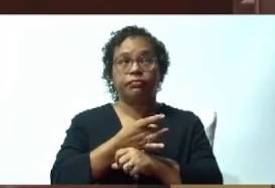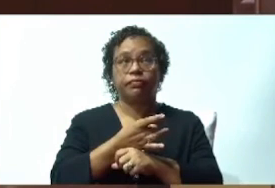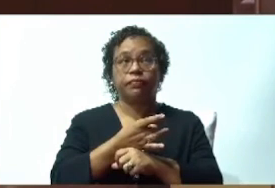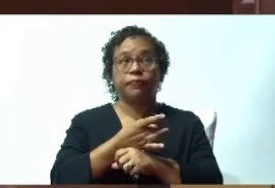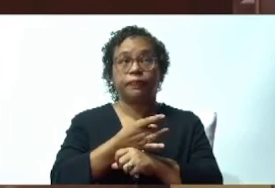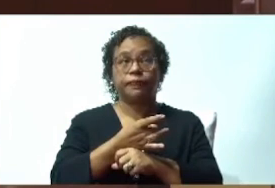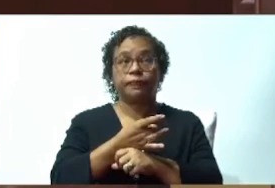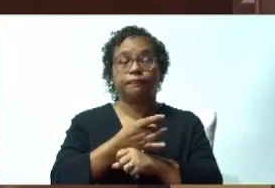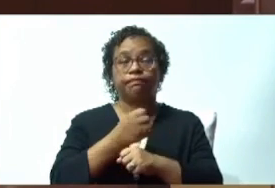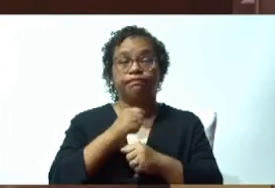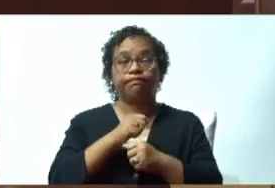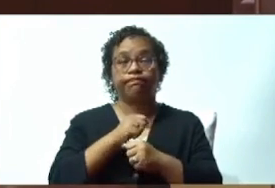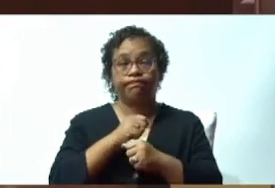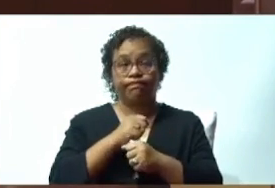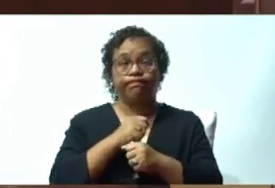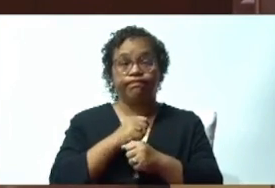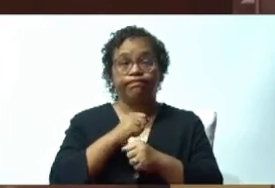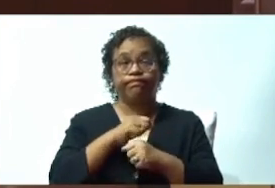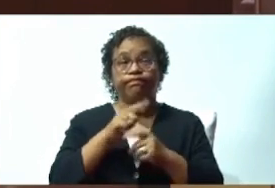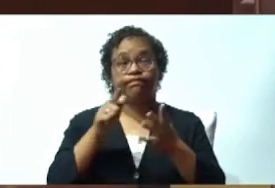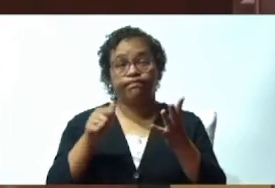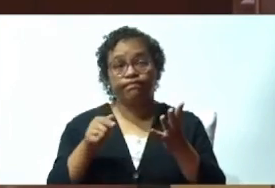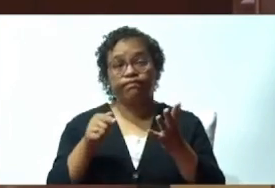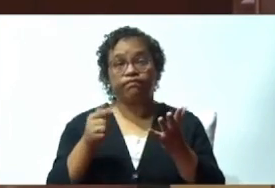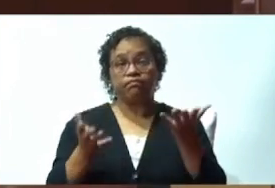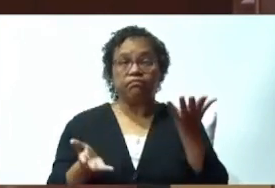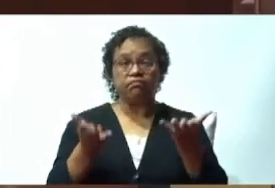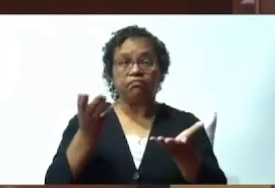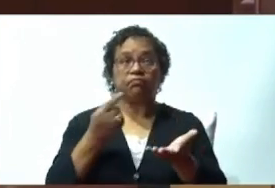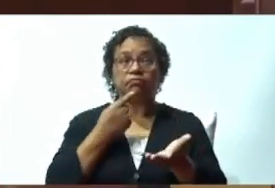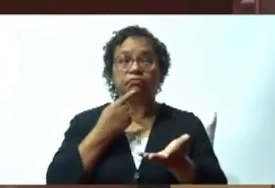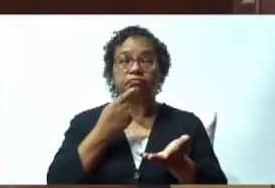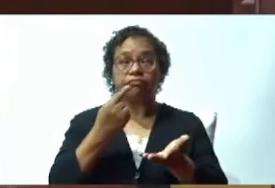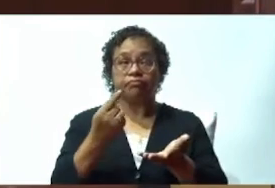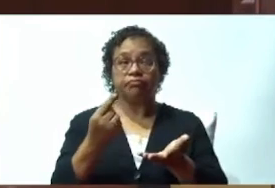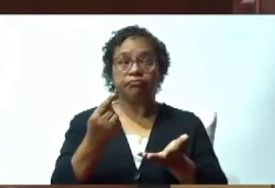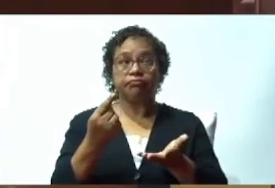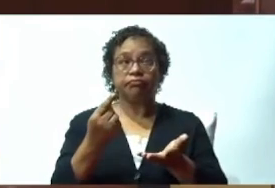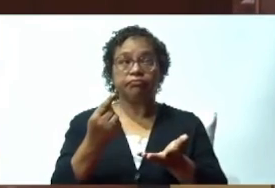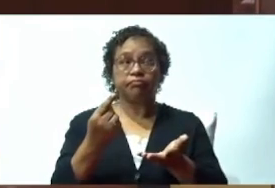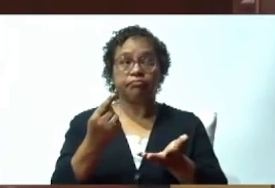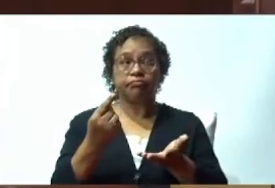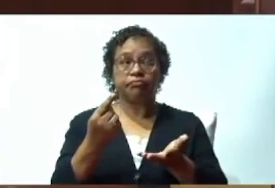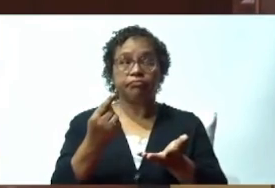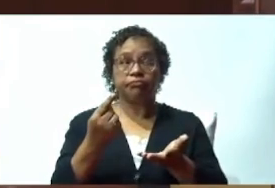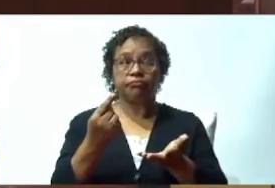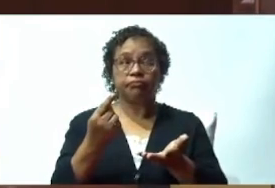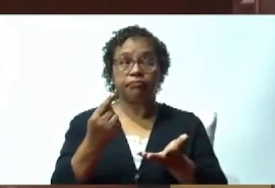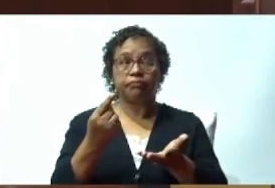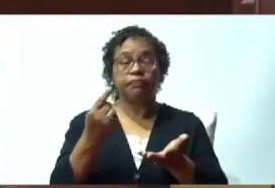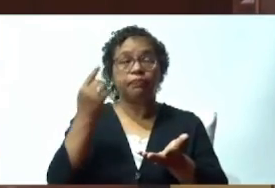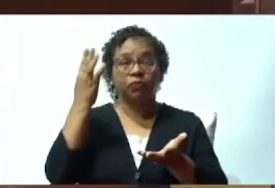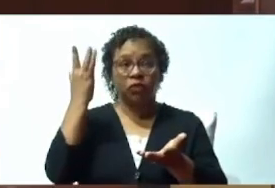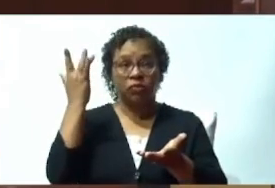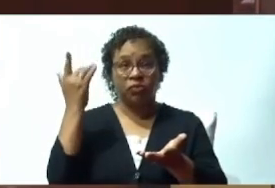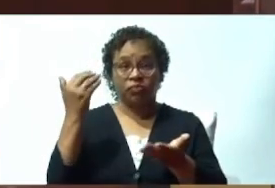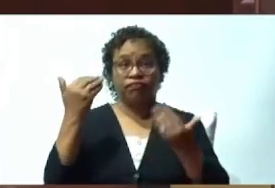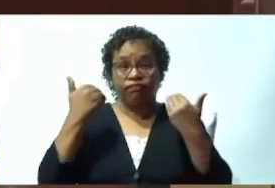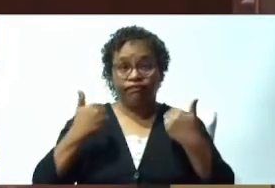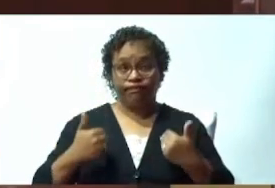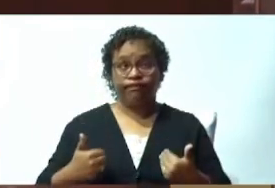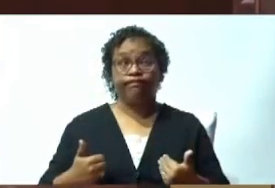Algunos dirán que por qué estamos aquí